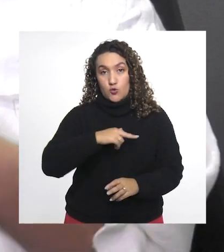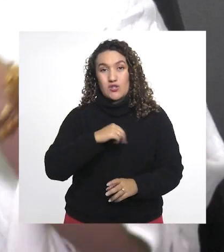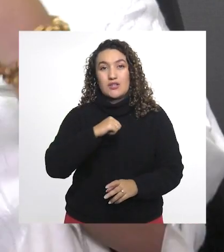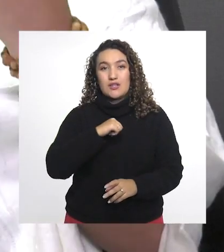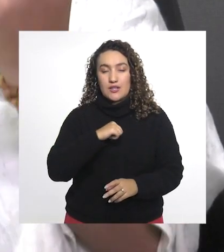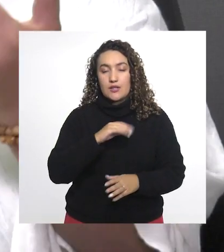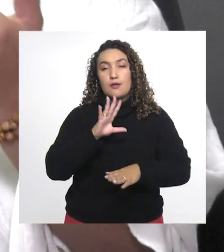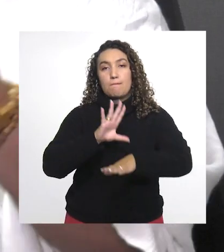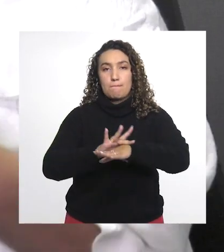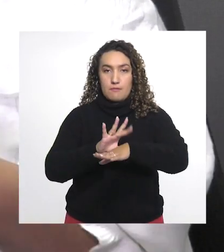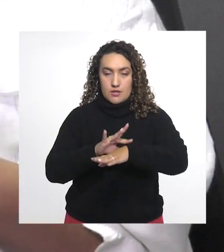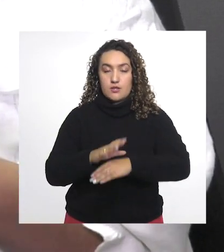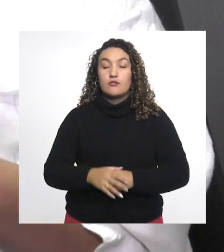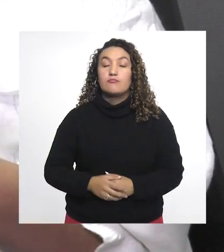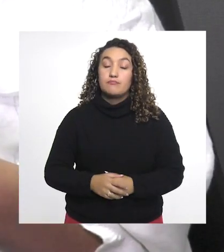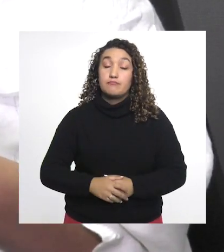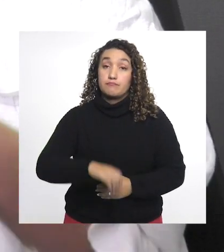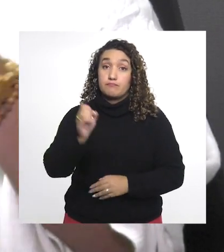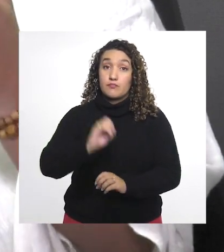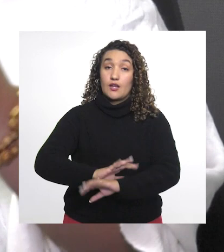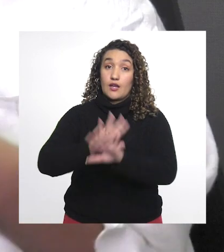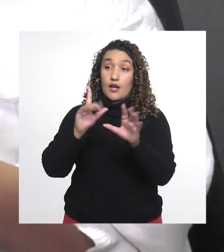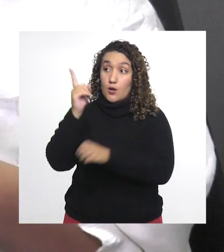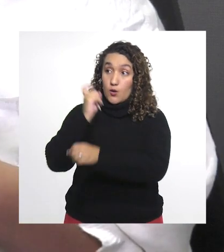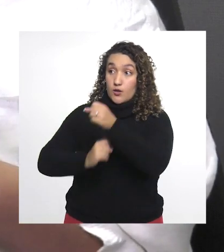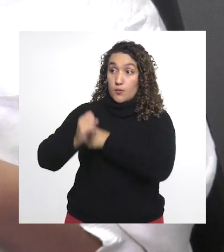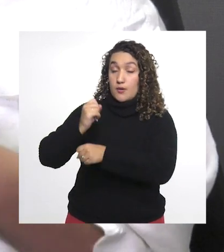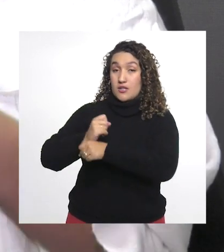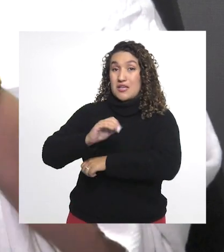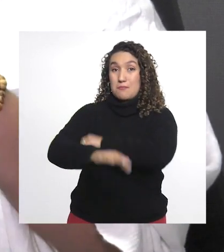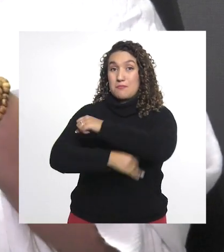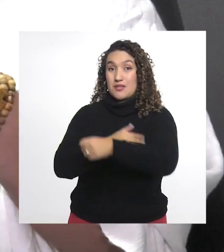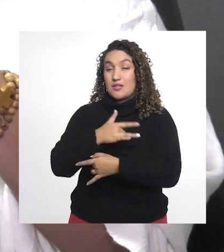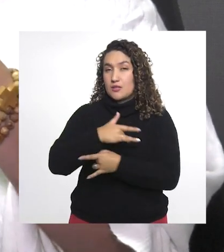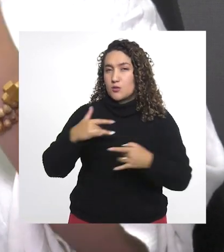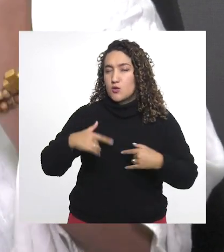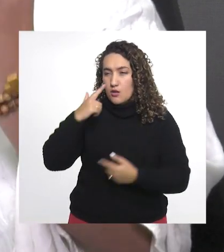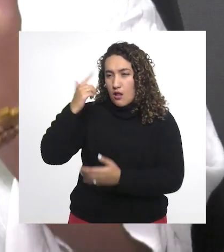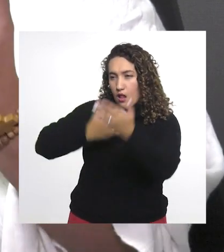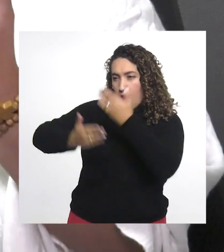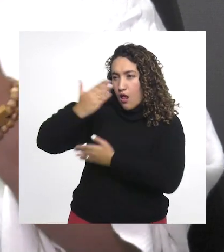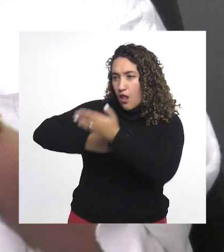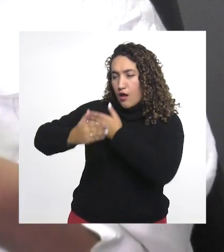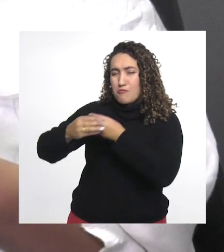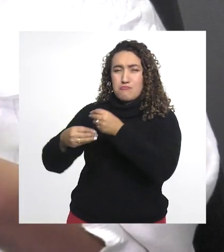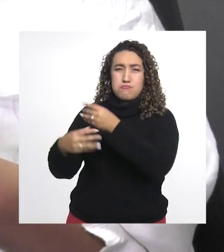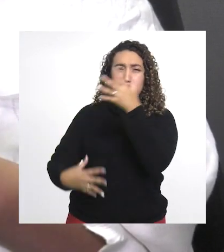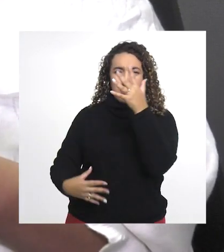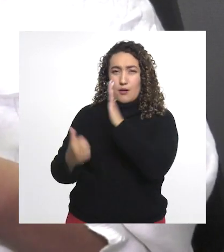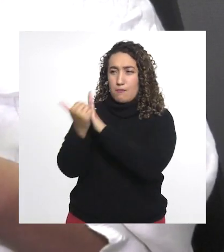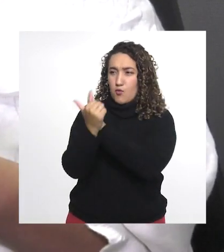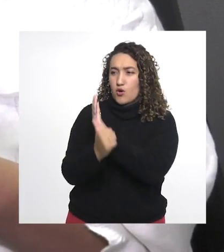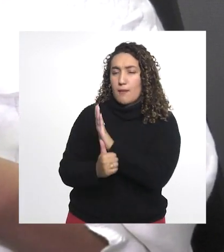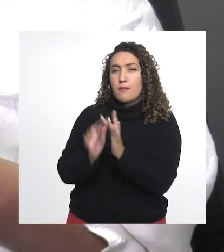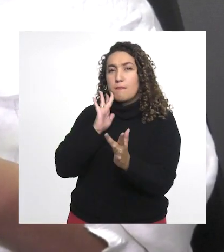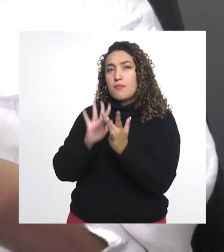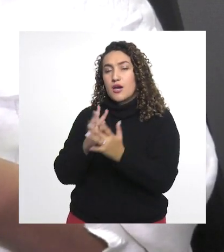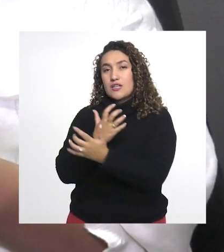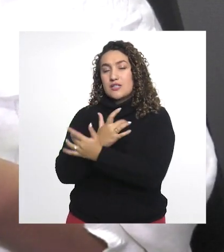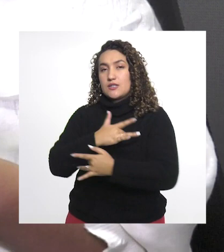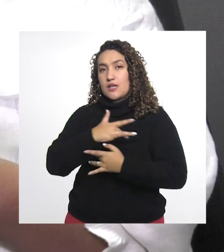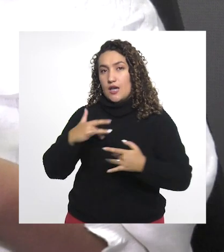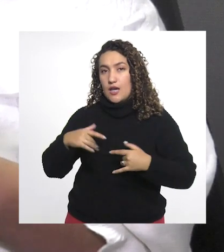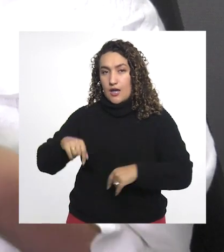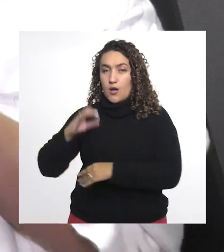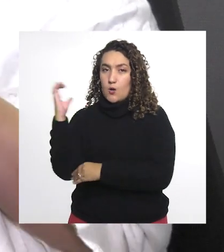formación y que nosotros podamos tener medicina. Obviamente, el Ministerio de Salud del año pasado hizo